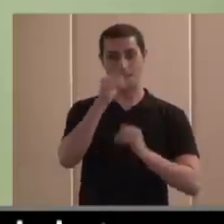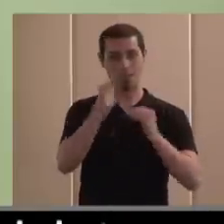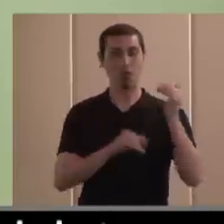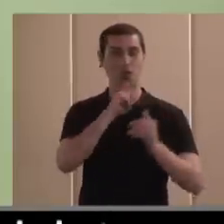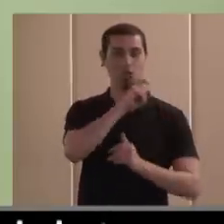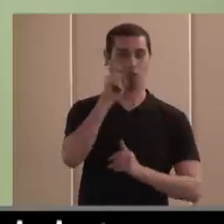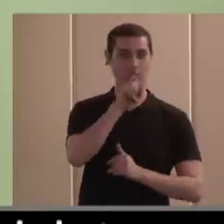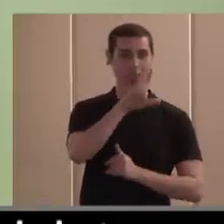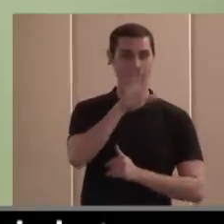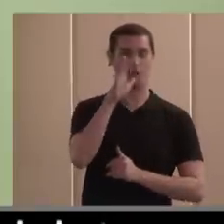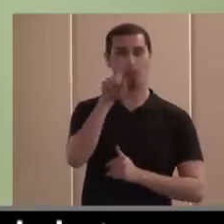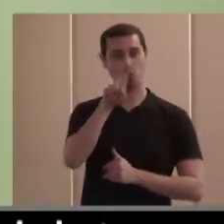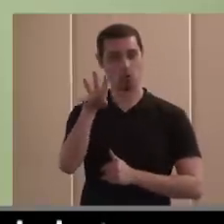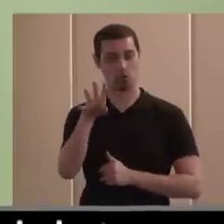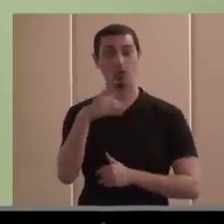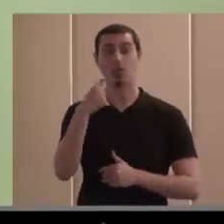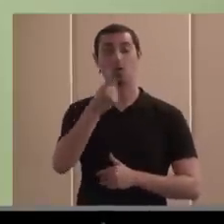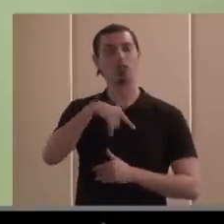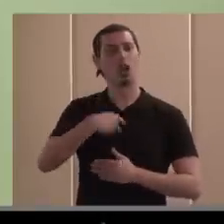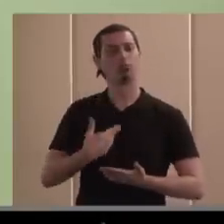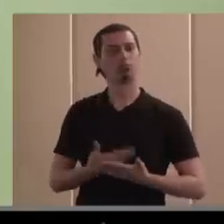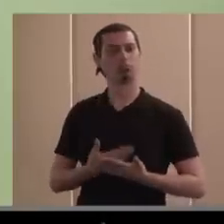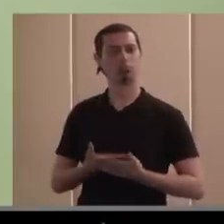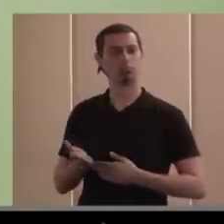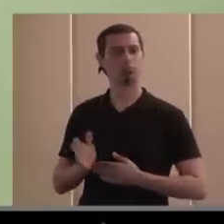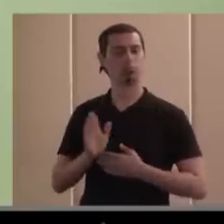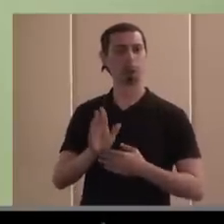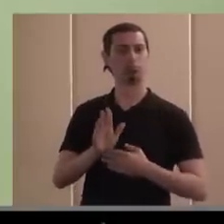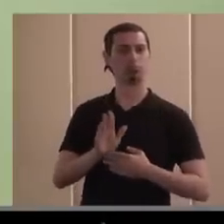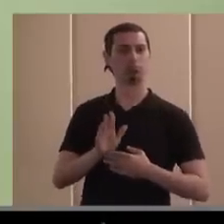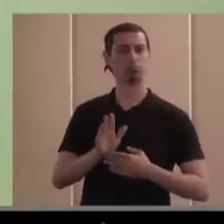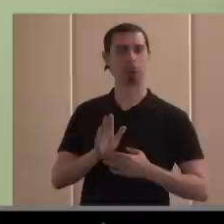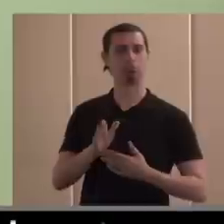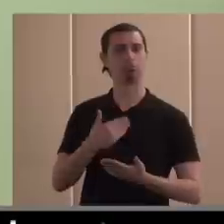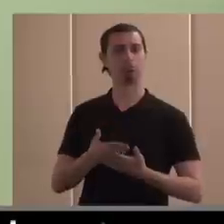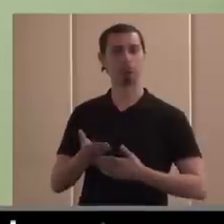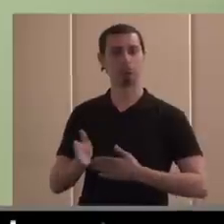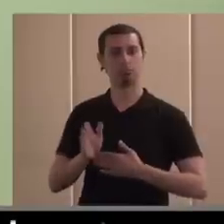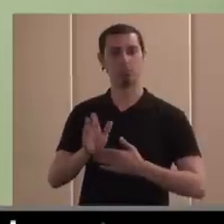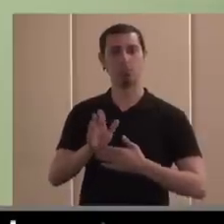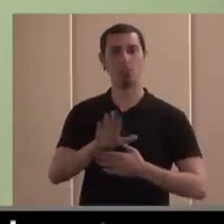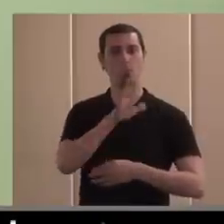pues yo creo que lo que hemos demostrado a fuerza de entrar en este